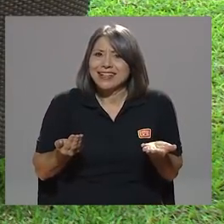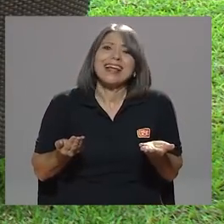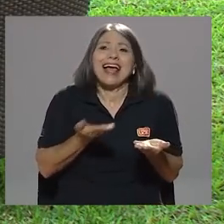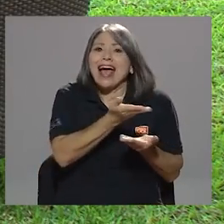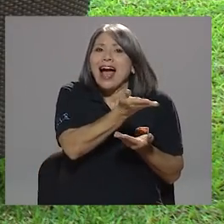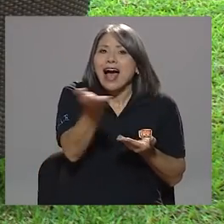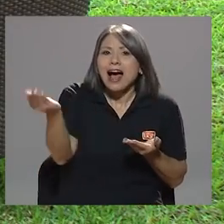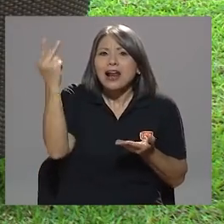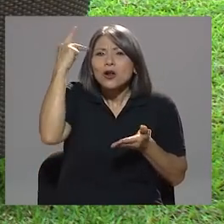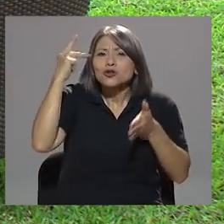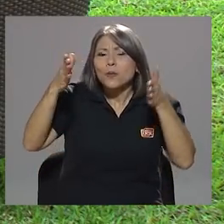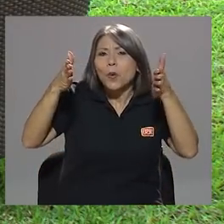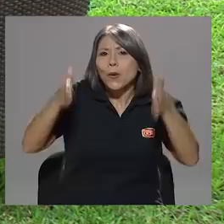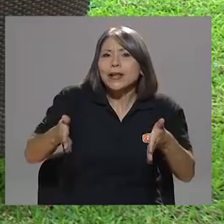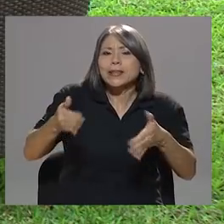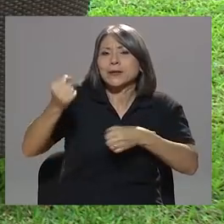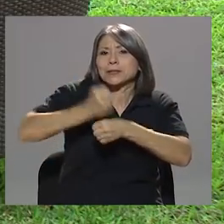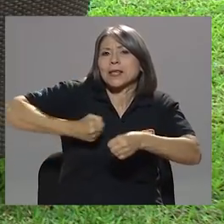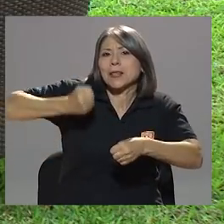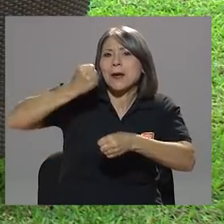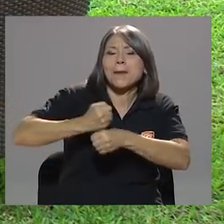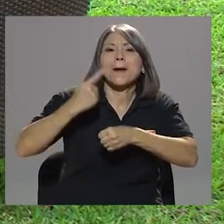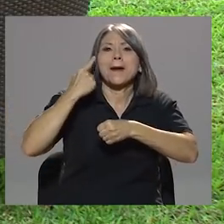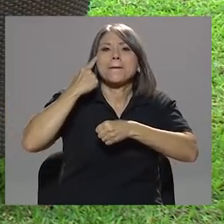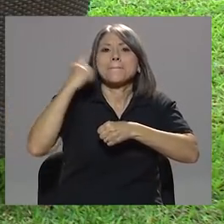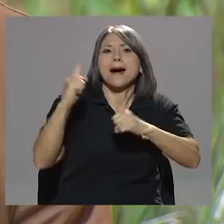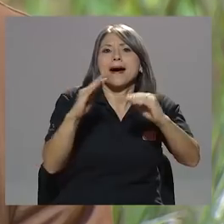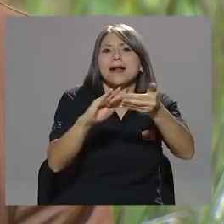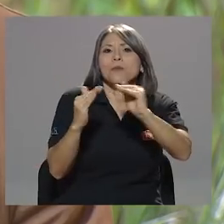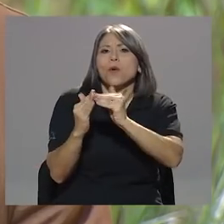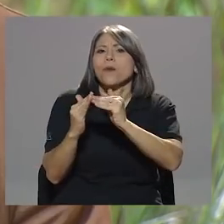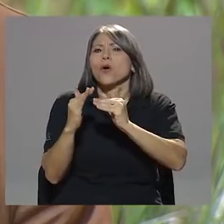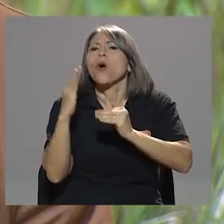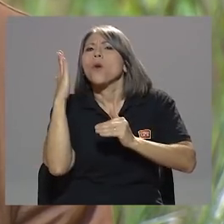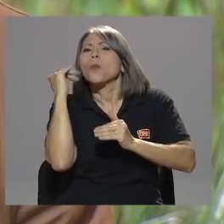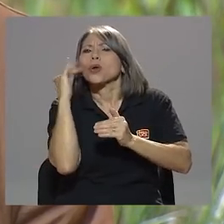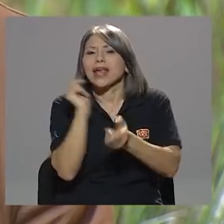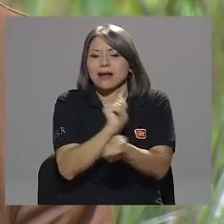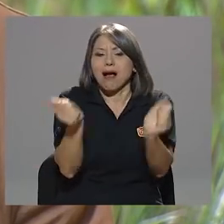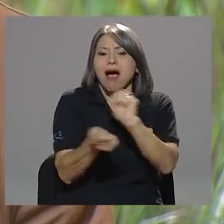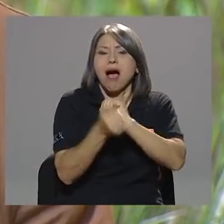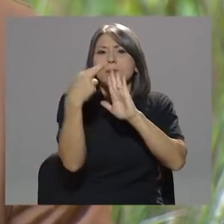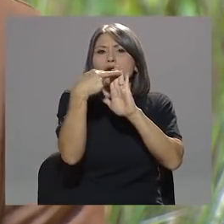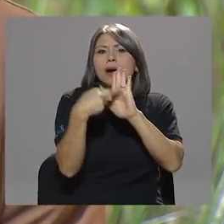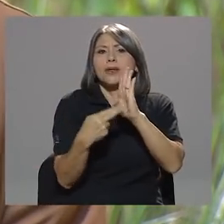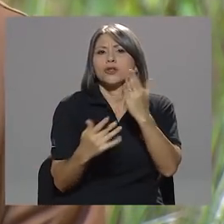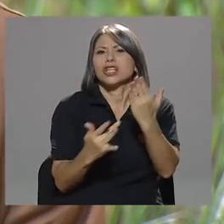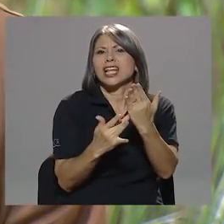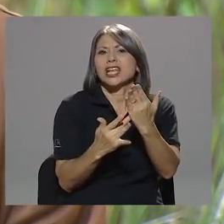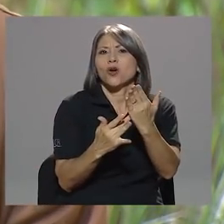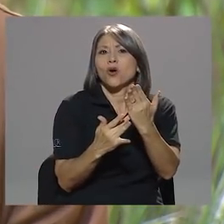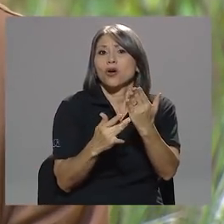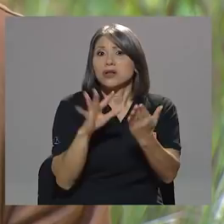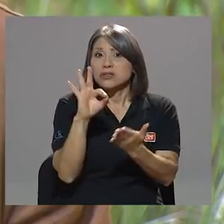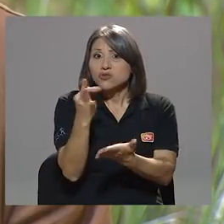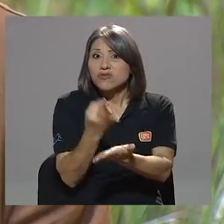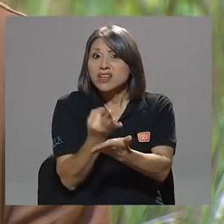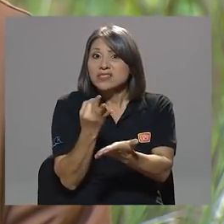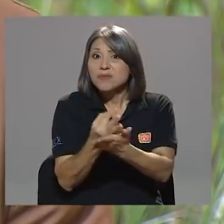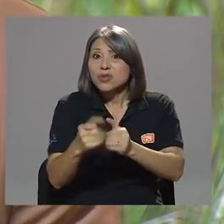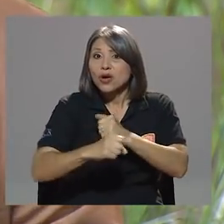los políticos que trabajan para el pueblo cambiar el reglamento técnico? ¿Su financiamiento de campaña?